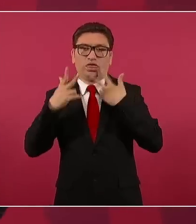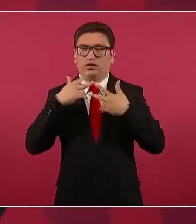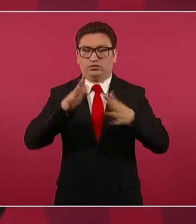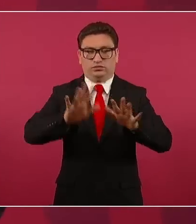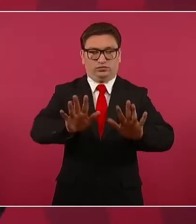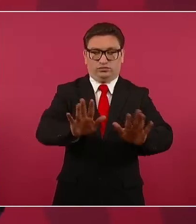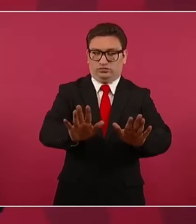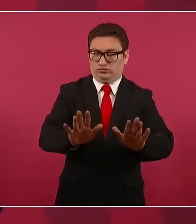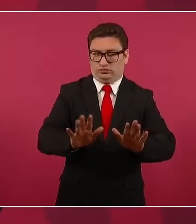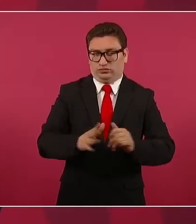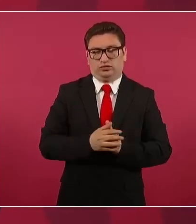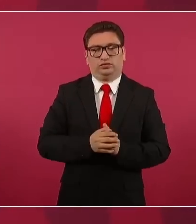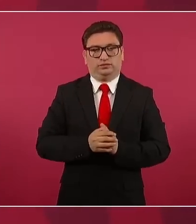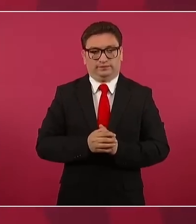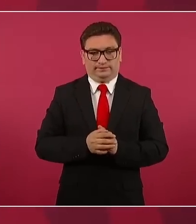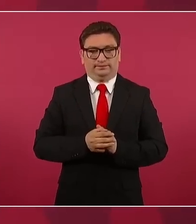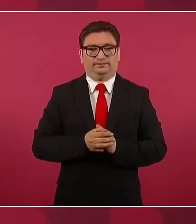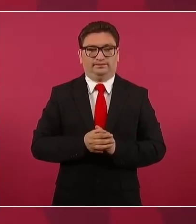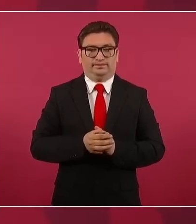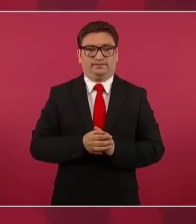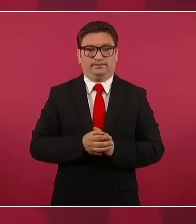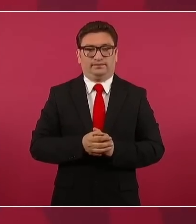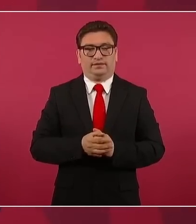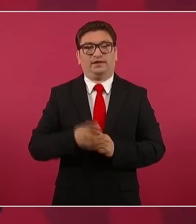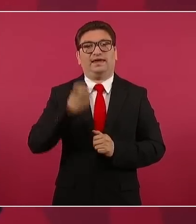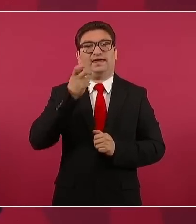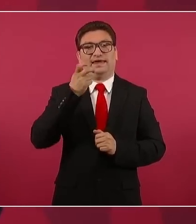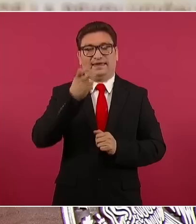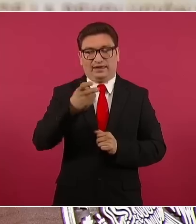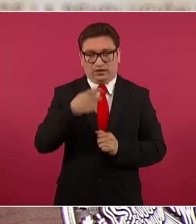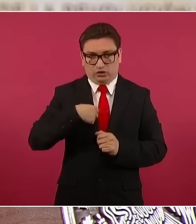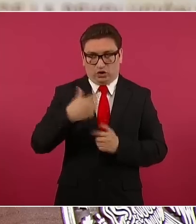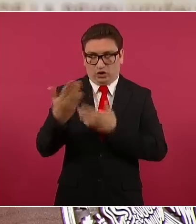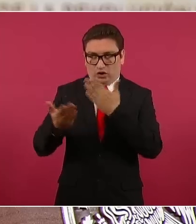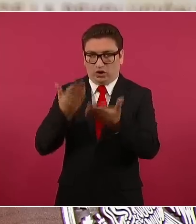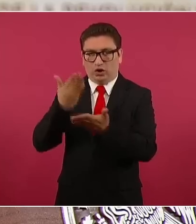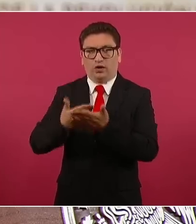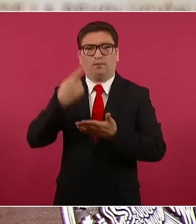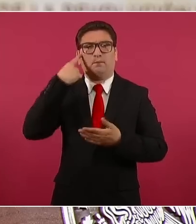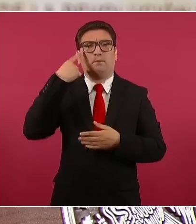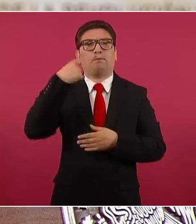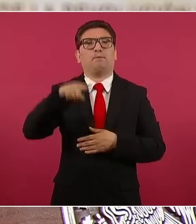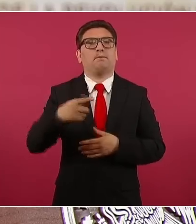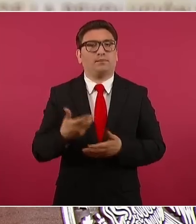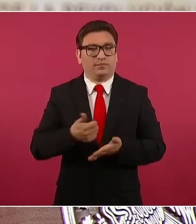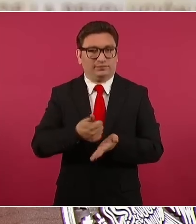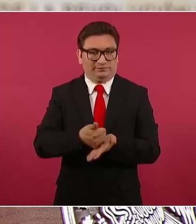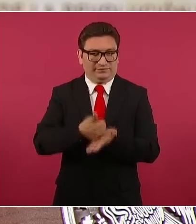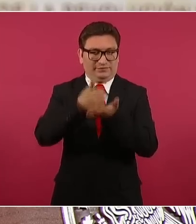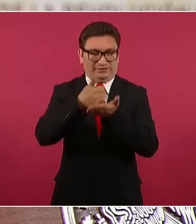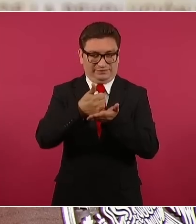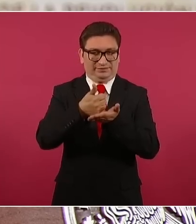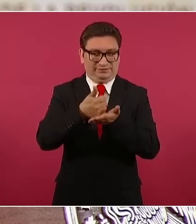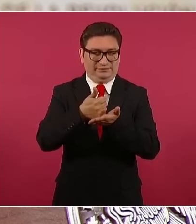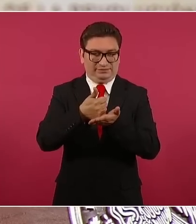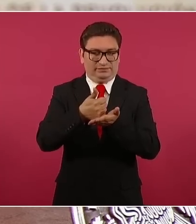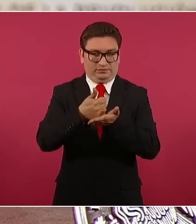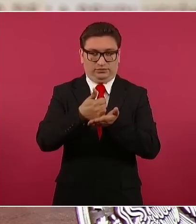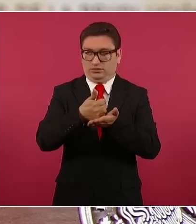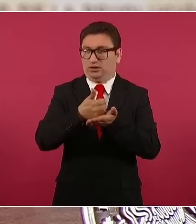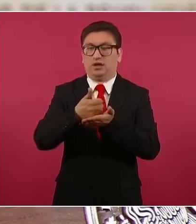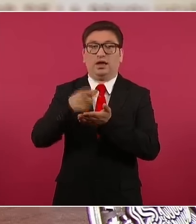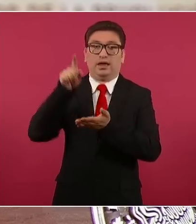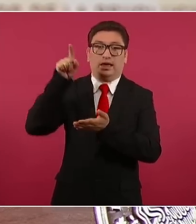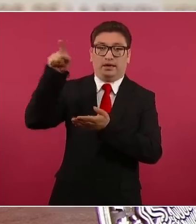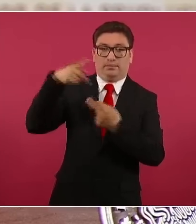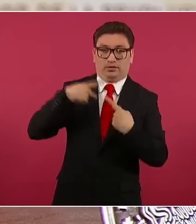Y es algo que va a ayudar a la gente